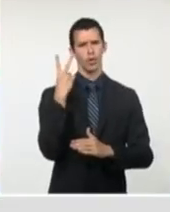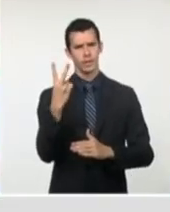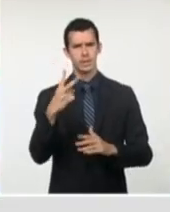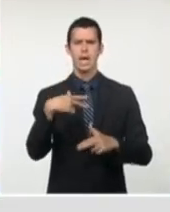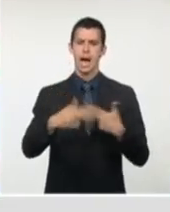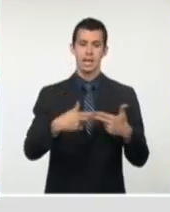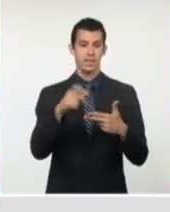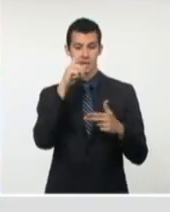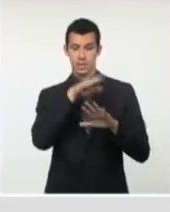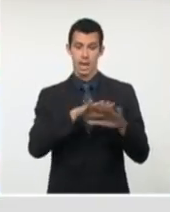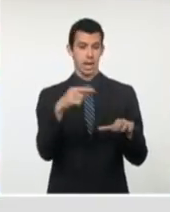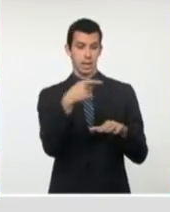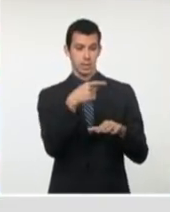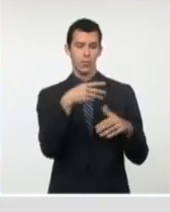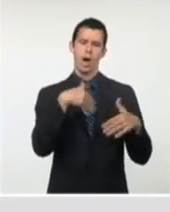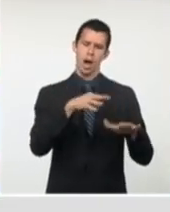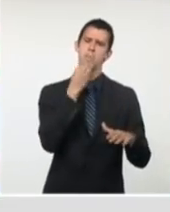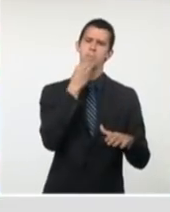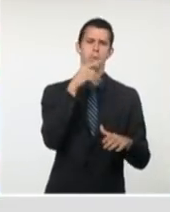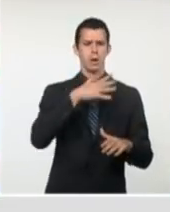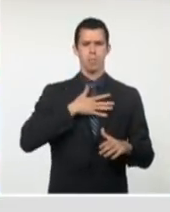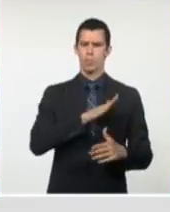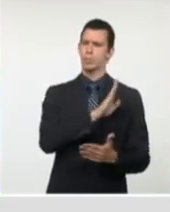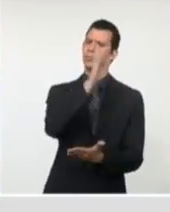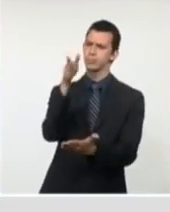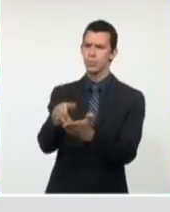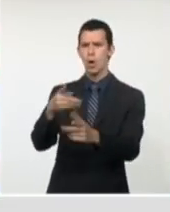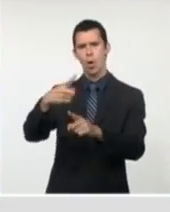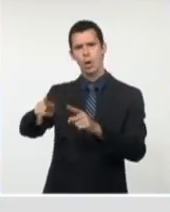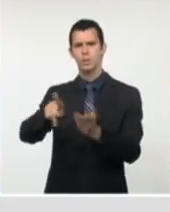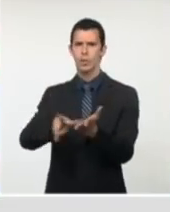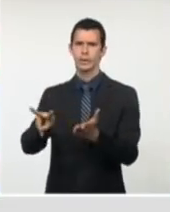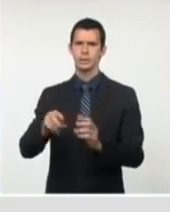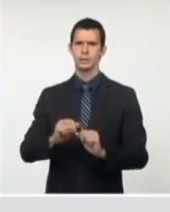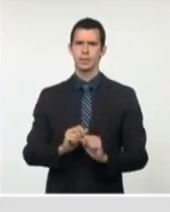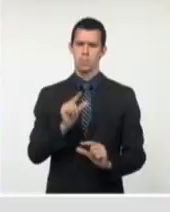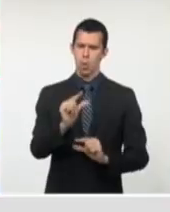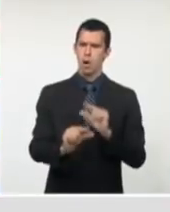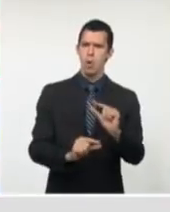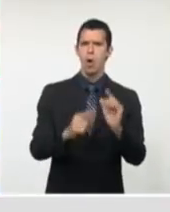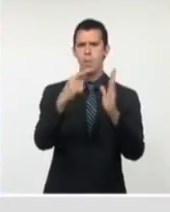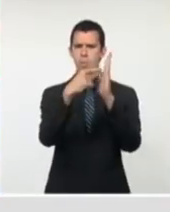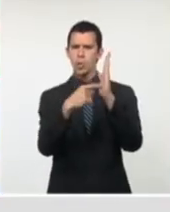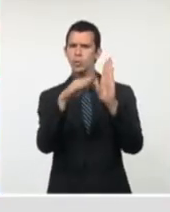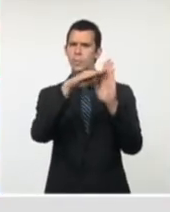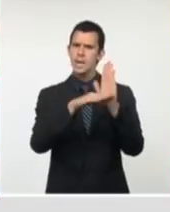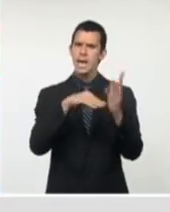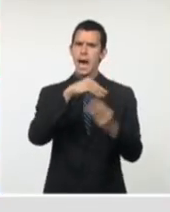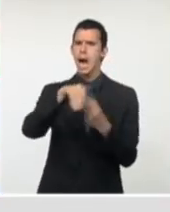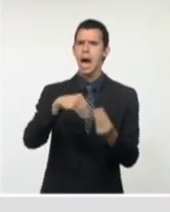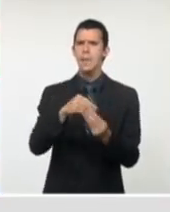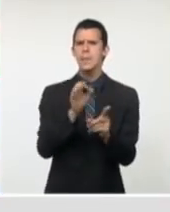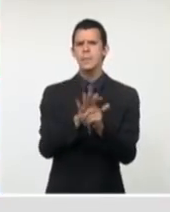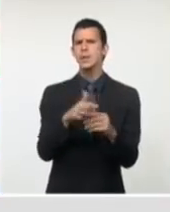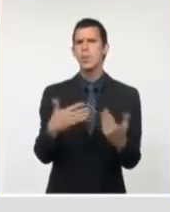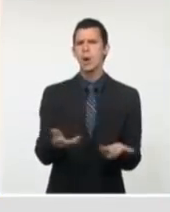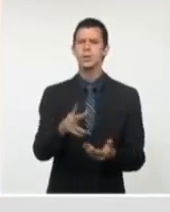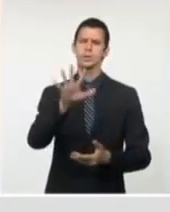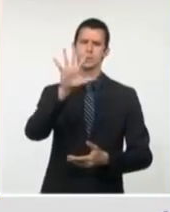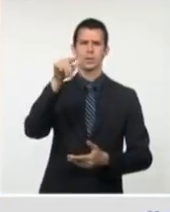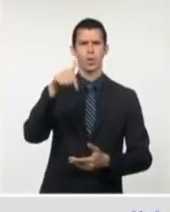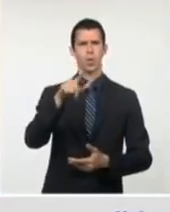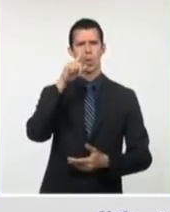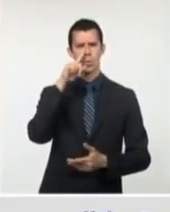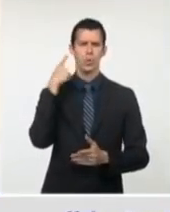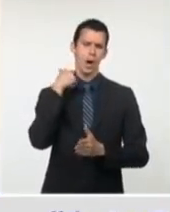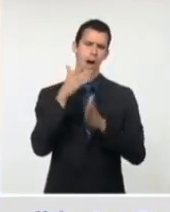ya informé inicialmente, se deben de aplicar o se van a aplicar a partir del 5 de junio de este año. Le agradecemos,